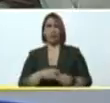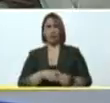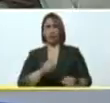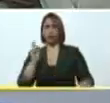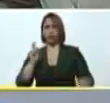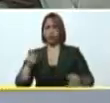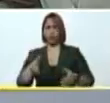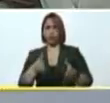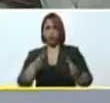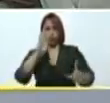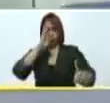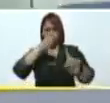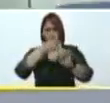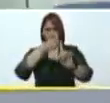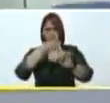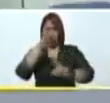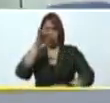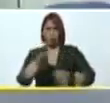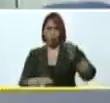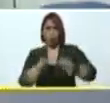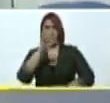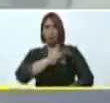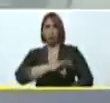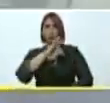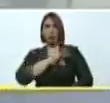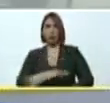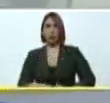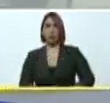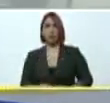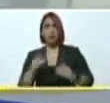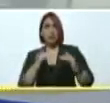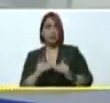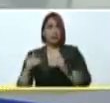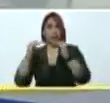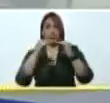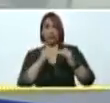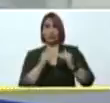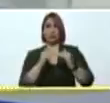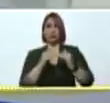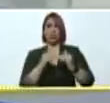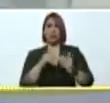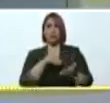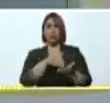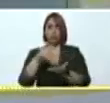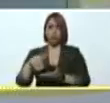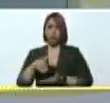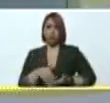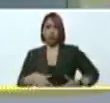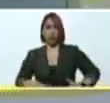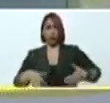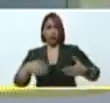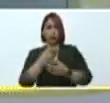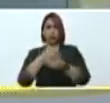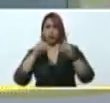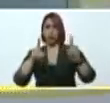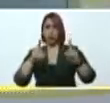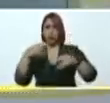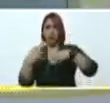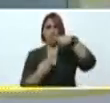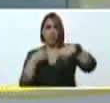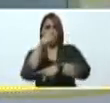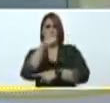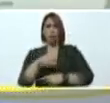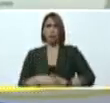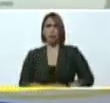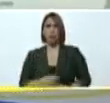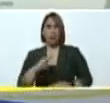senda de la justicia social la igualdad la distribución de riqueza y la democracia revolucionaria